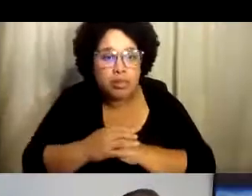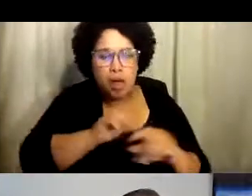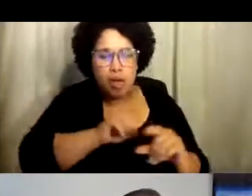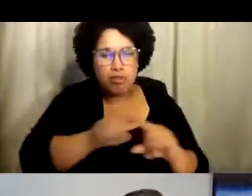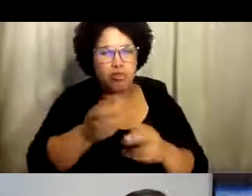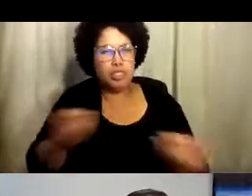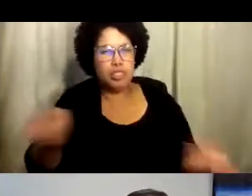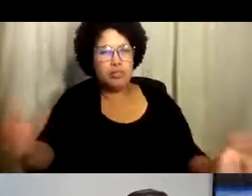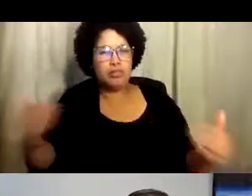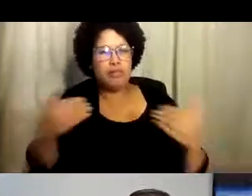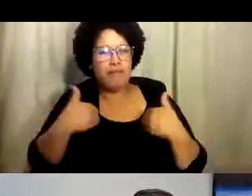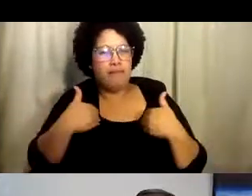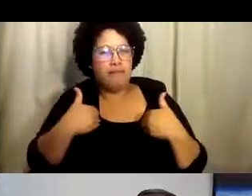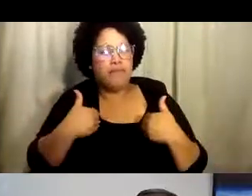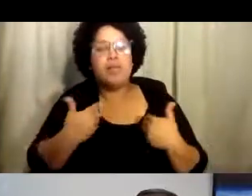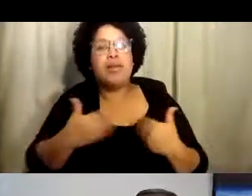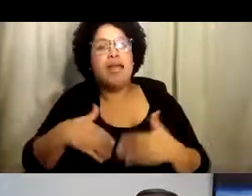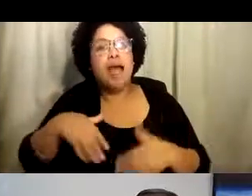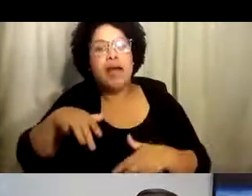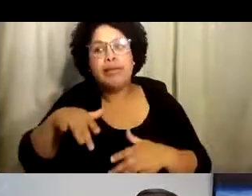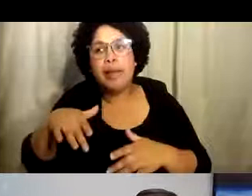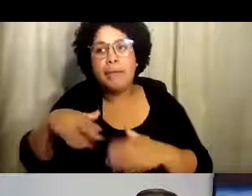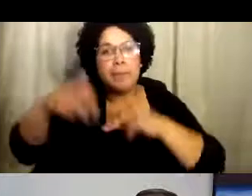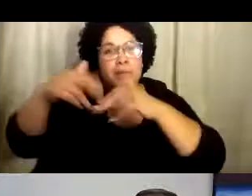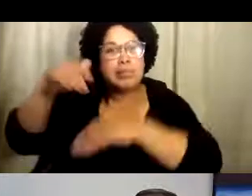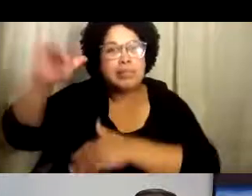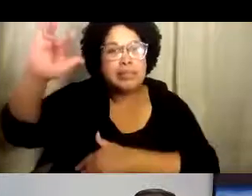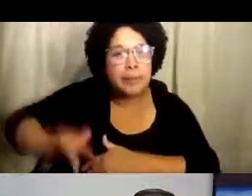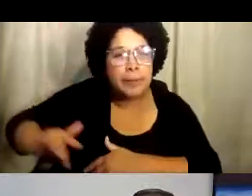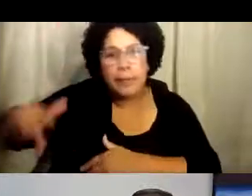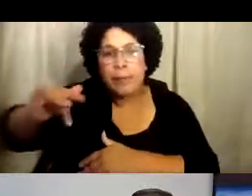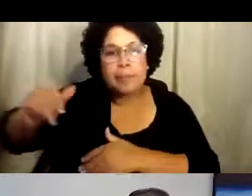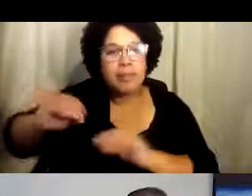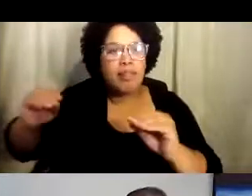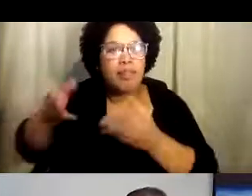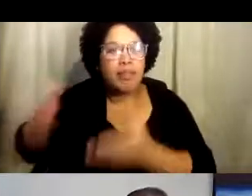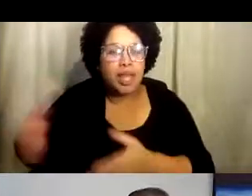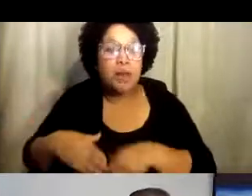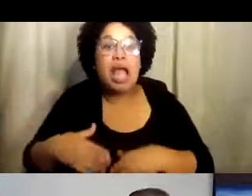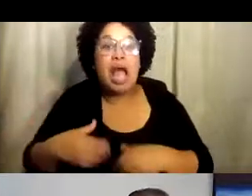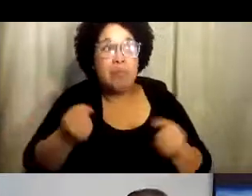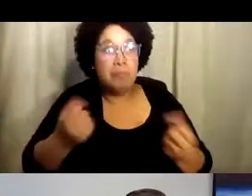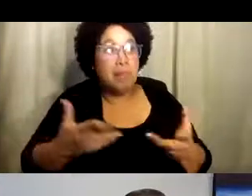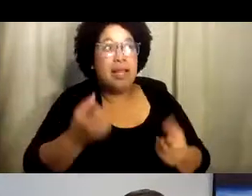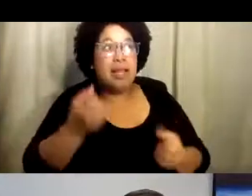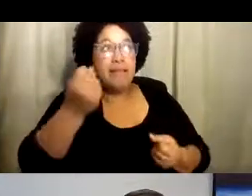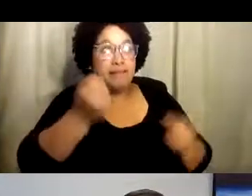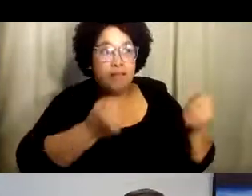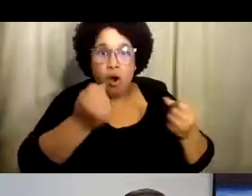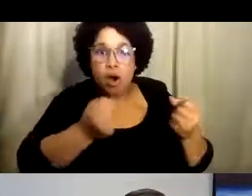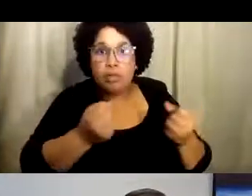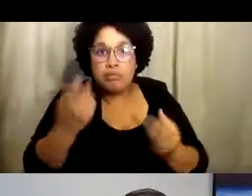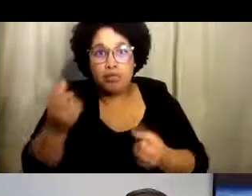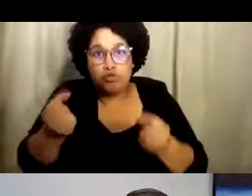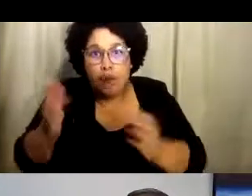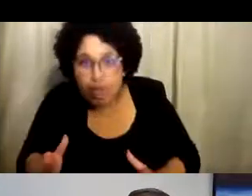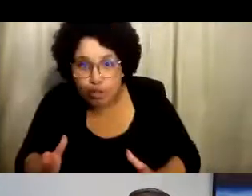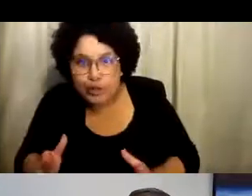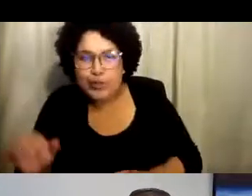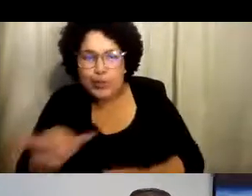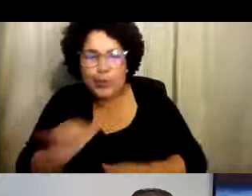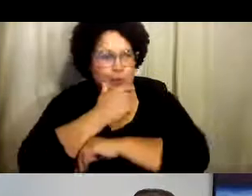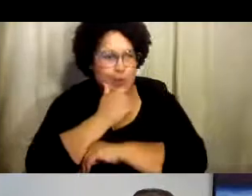valor a nuestros servicios para la comunidad. Queríamos ver qué recursos teníamos. Por ejemplo, edificios inusados